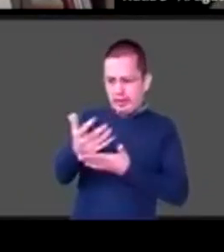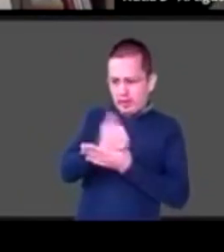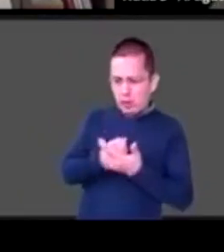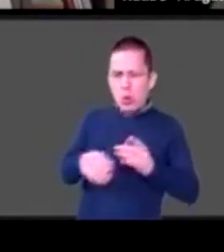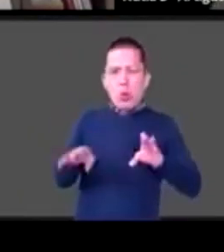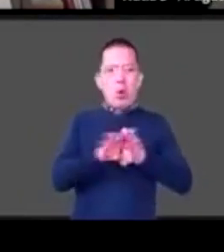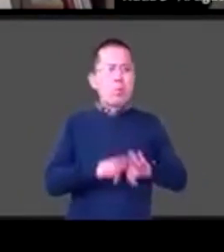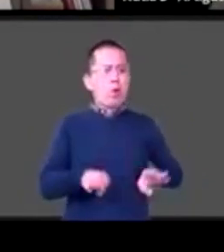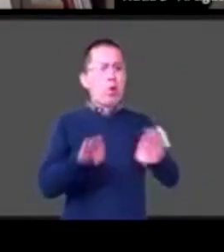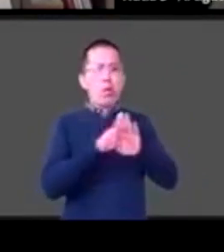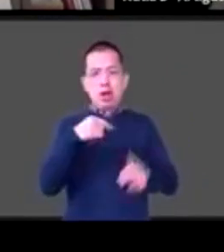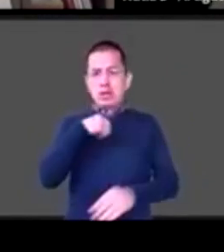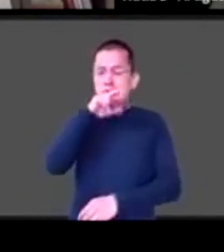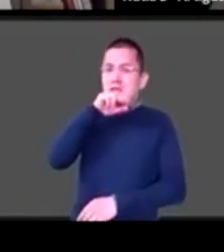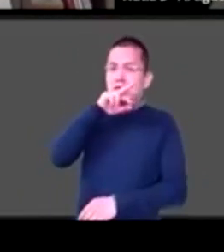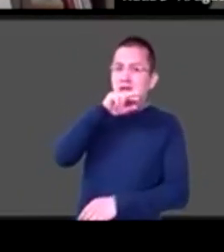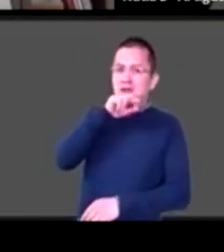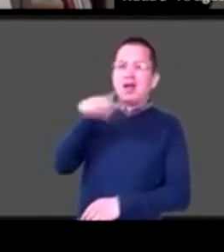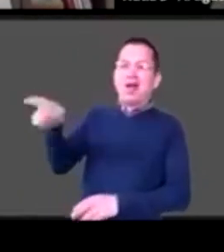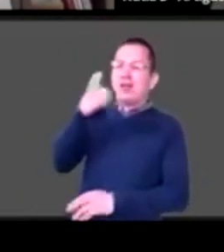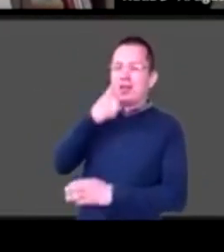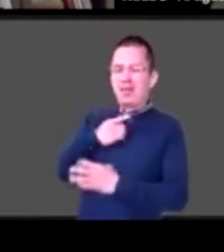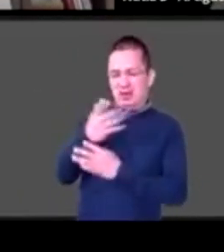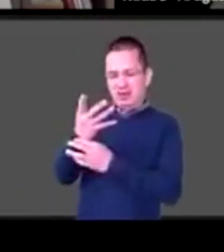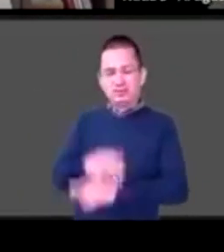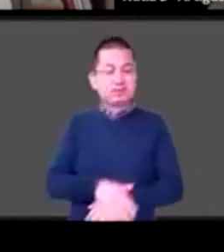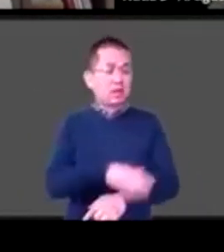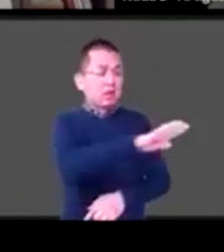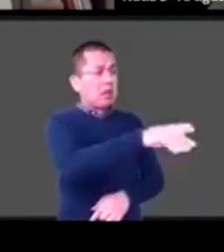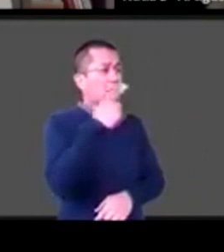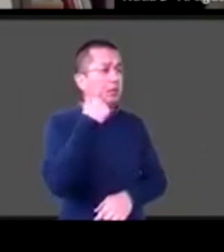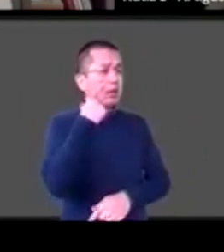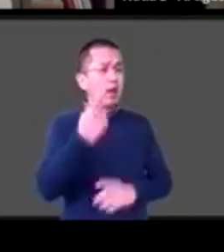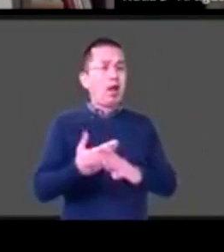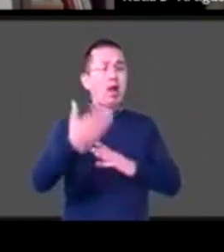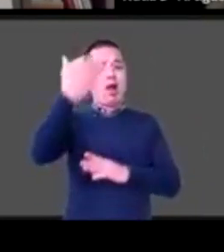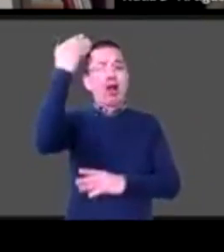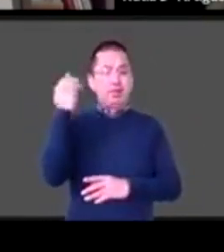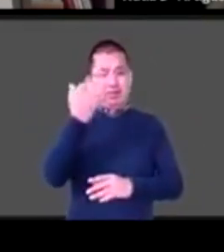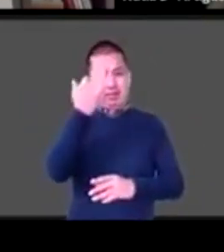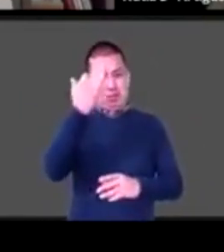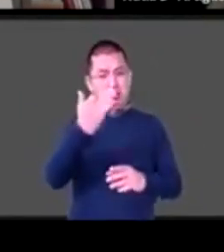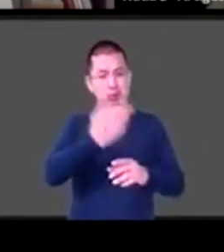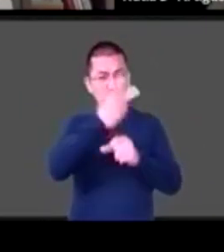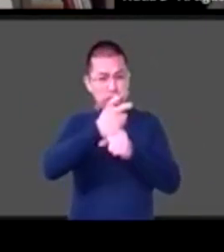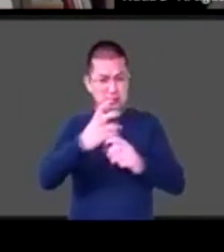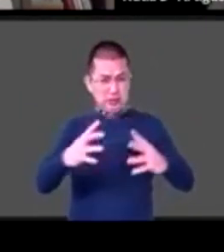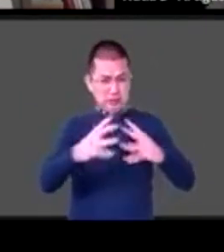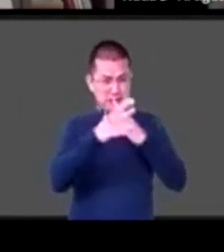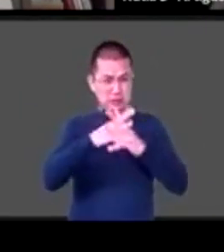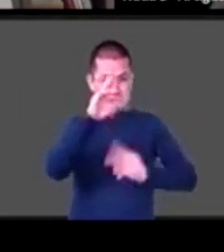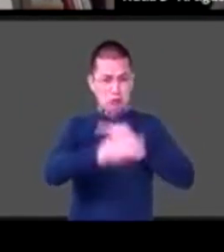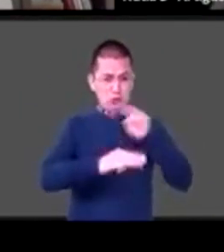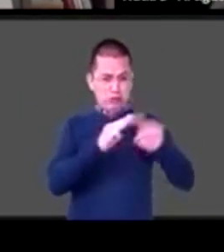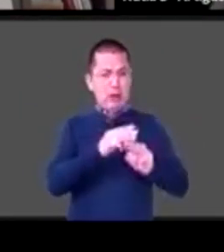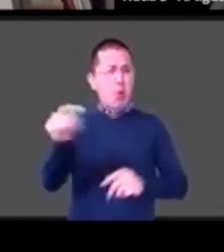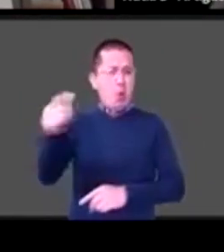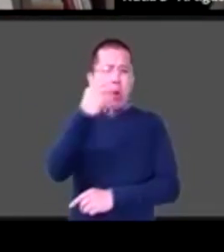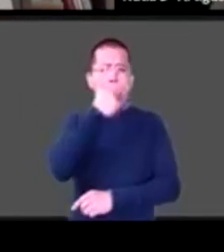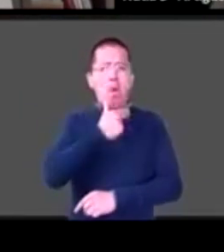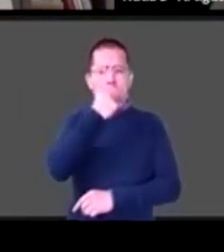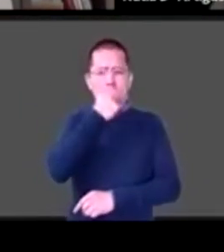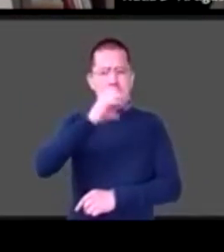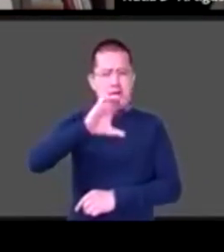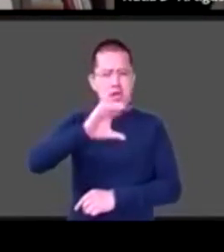mira Churchill cuando empezó la segunda guerra mundial dijo yo no me había dado